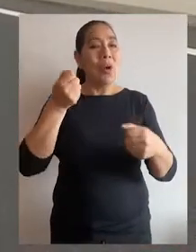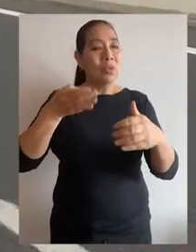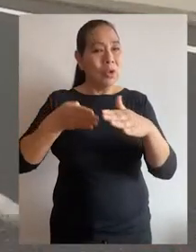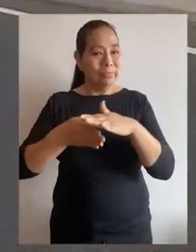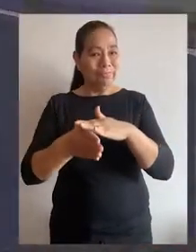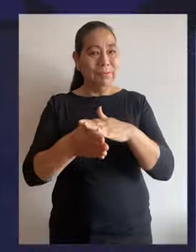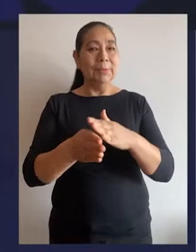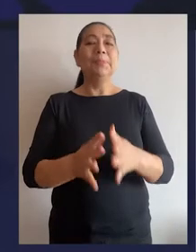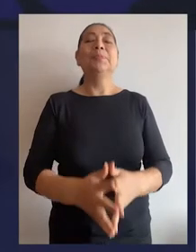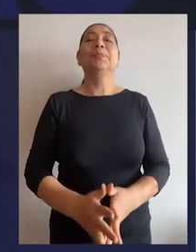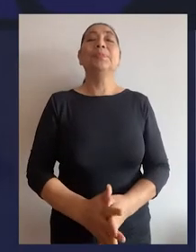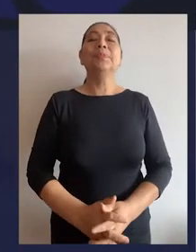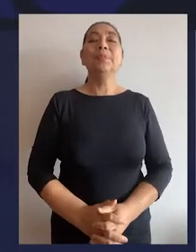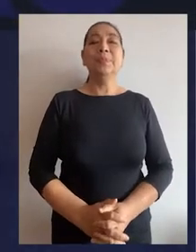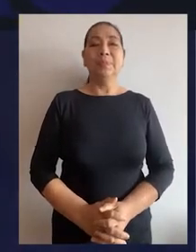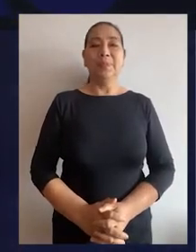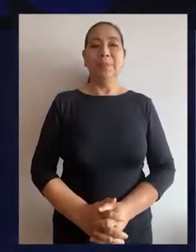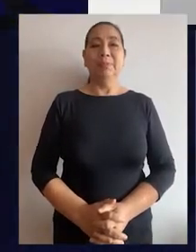dos ruedas.